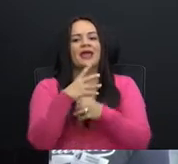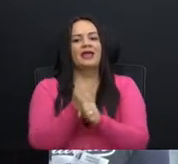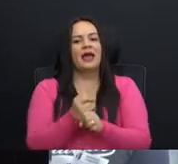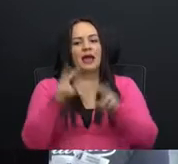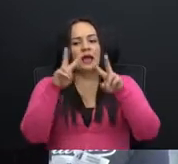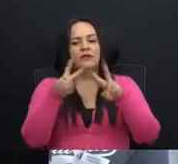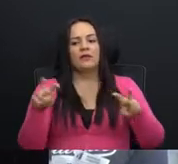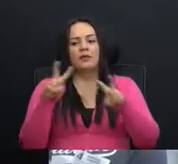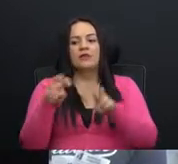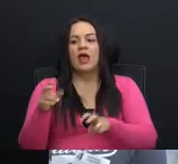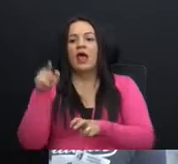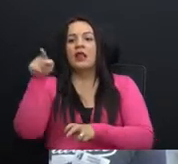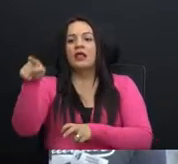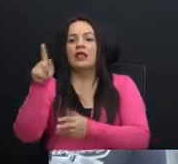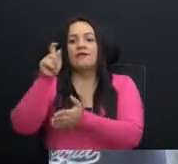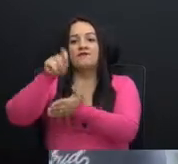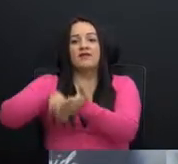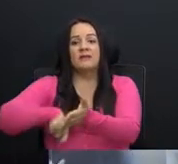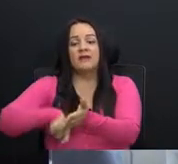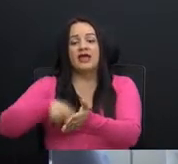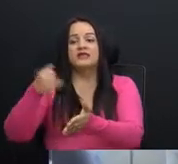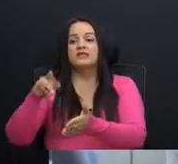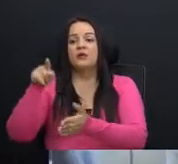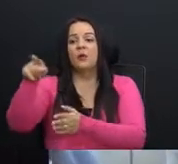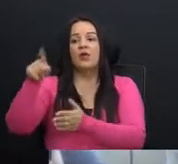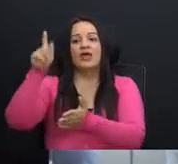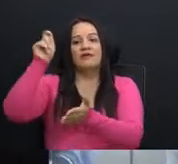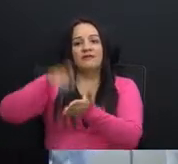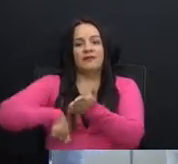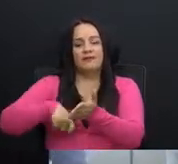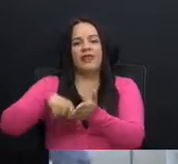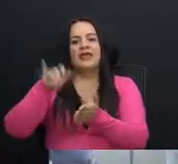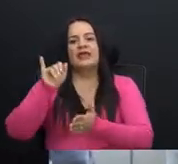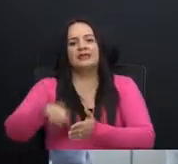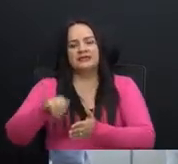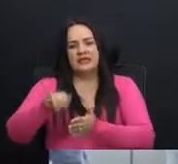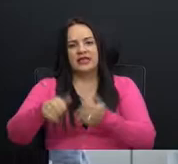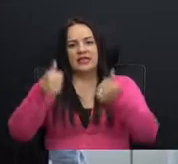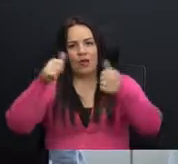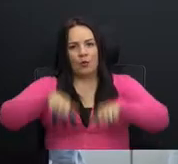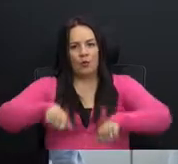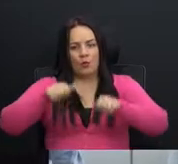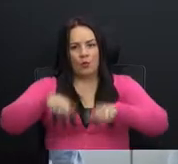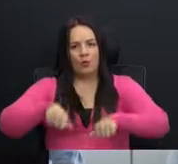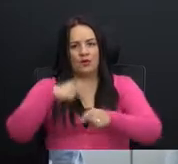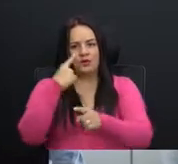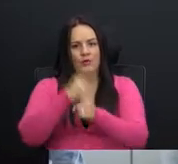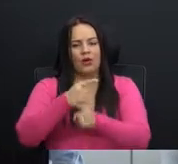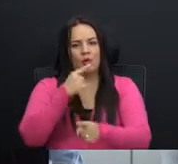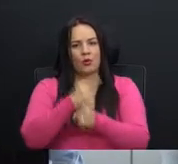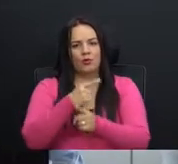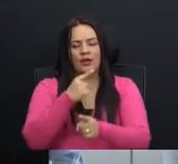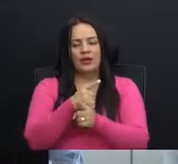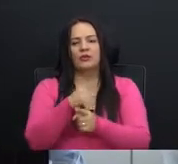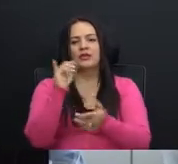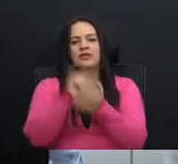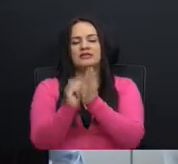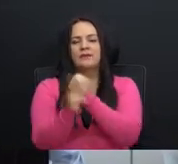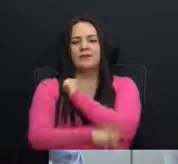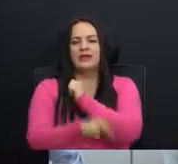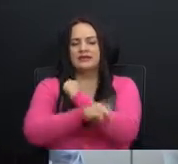a lo que firma, sino que también que lo que firme esté en la dirección correcta en este país en beneficio.